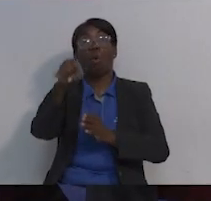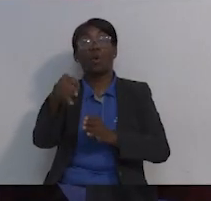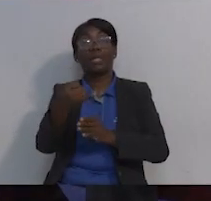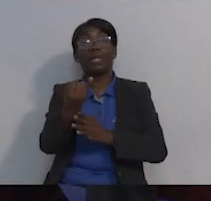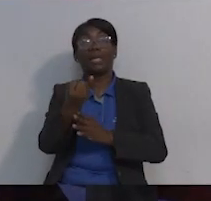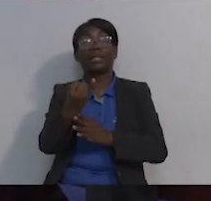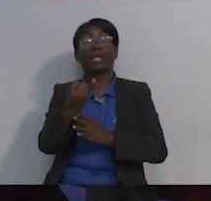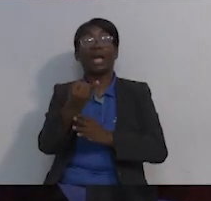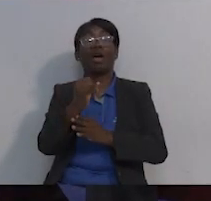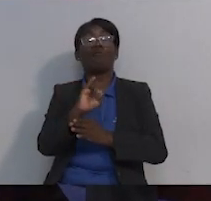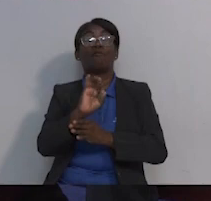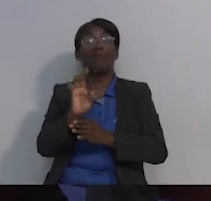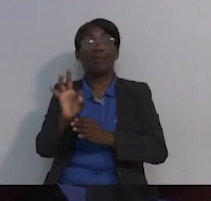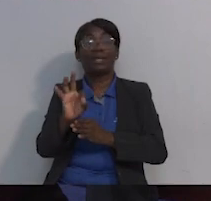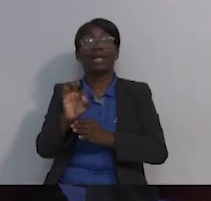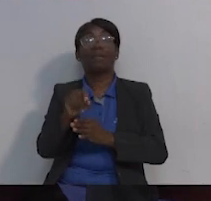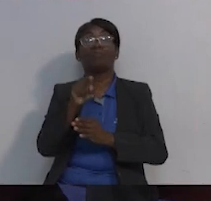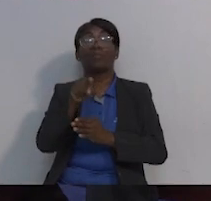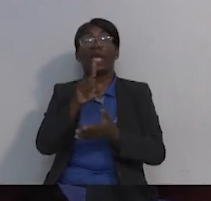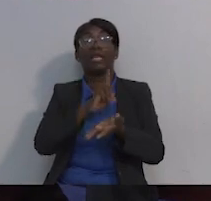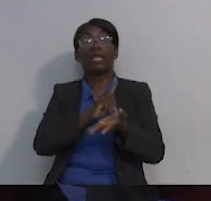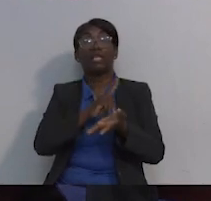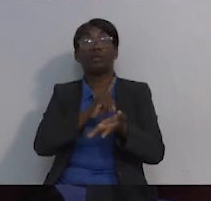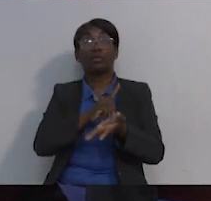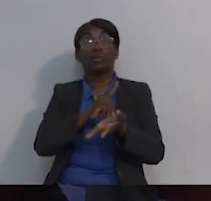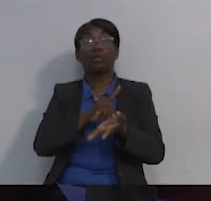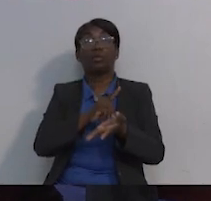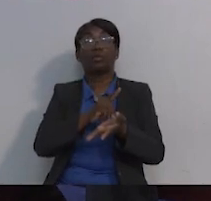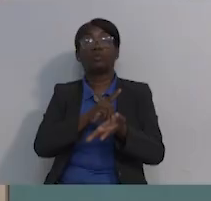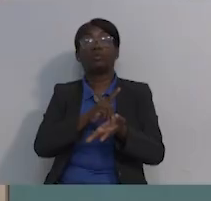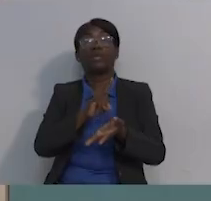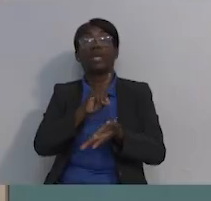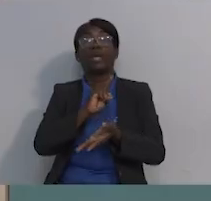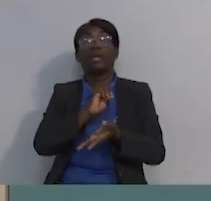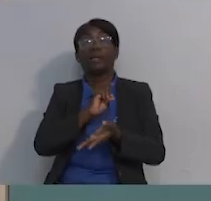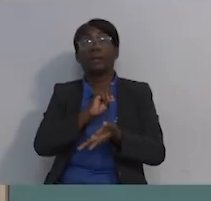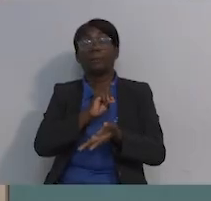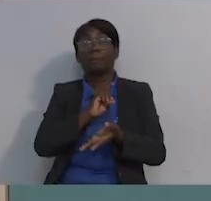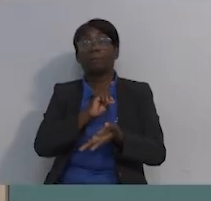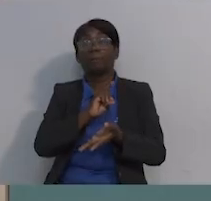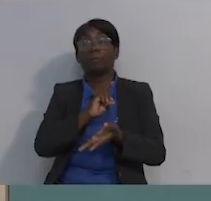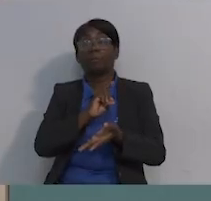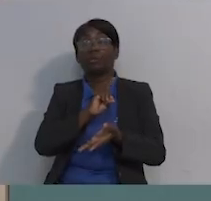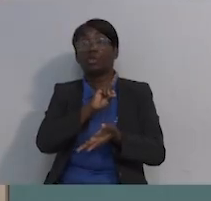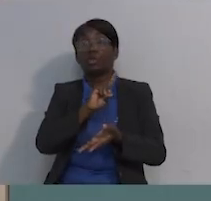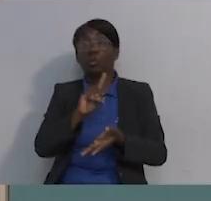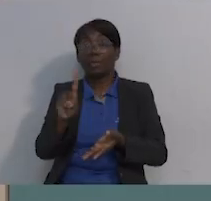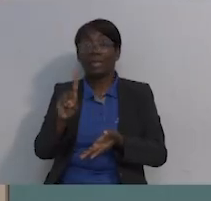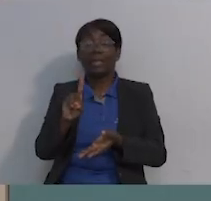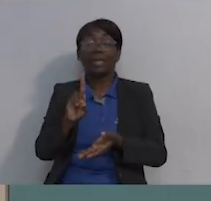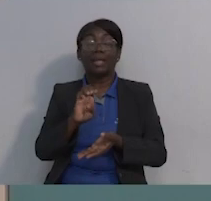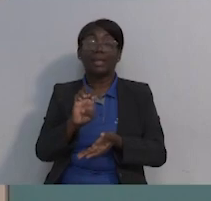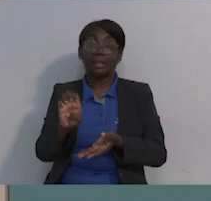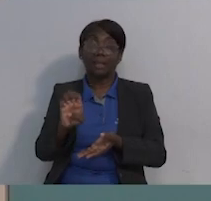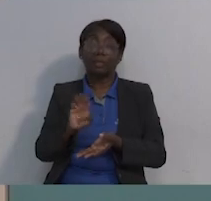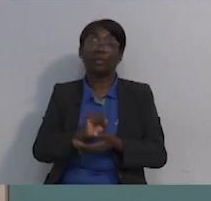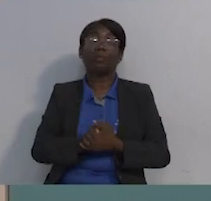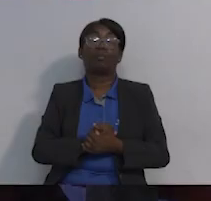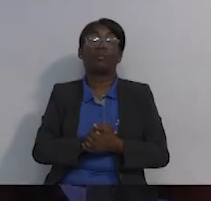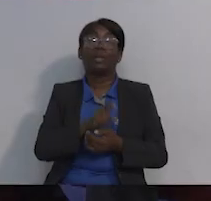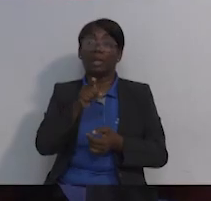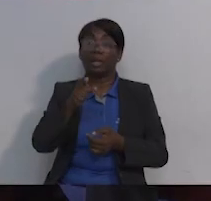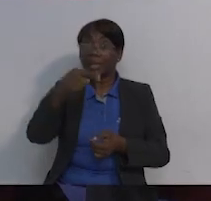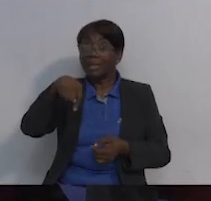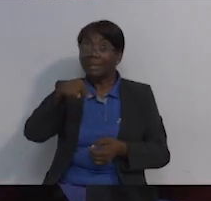Fábrica y el doctor Domínguez. Así que